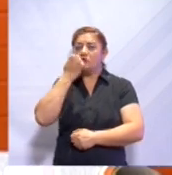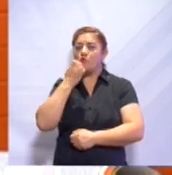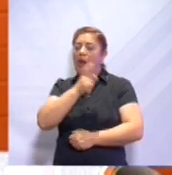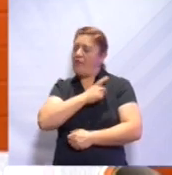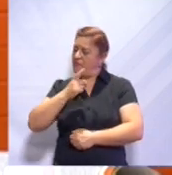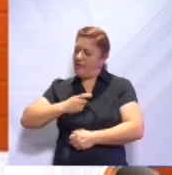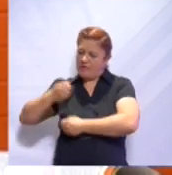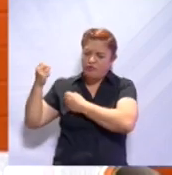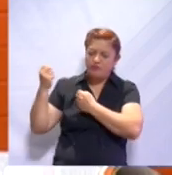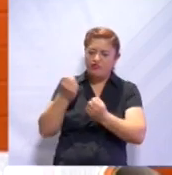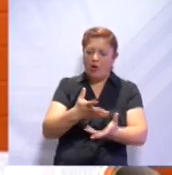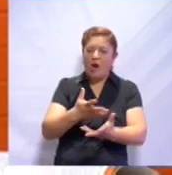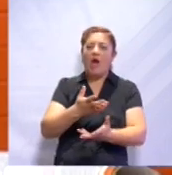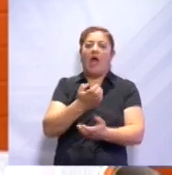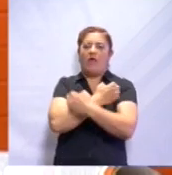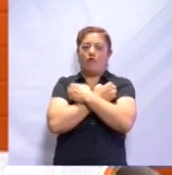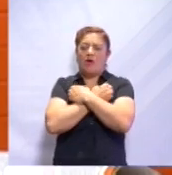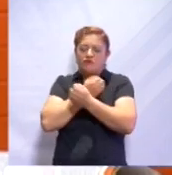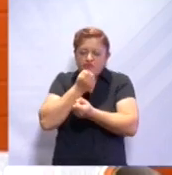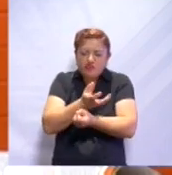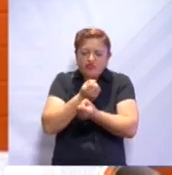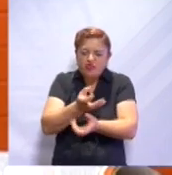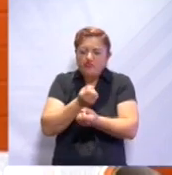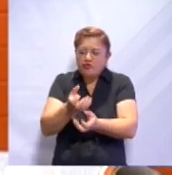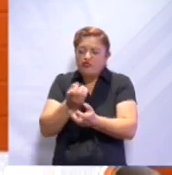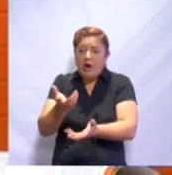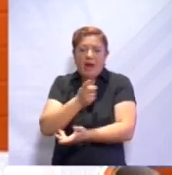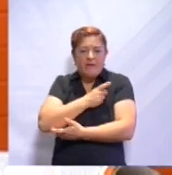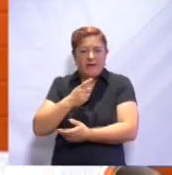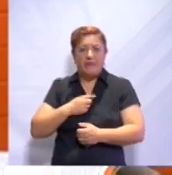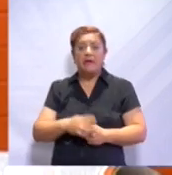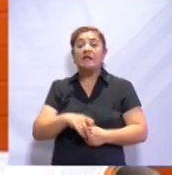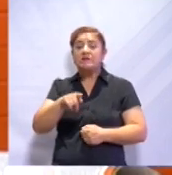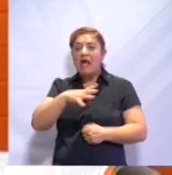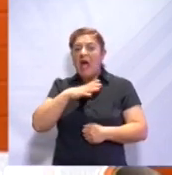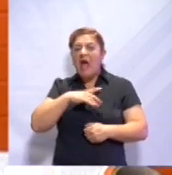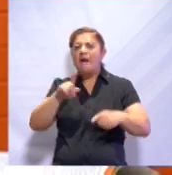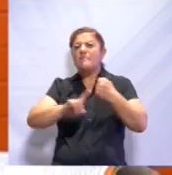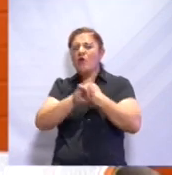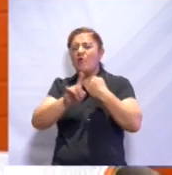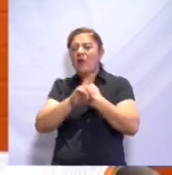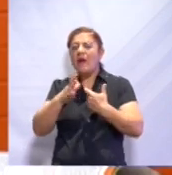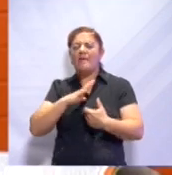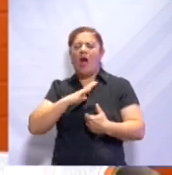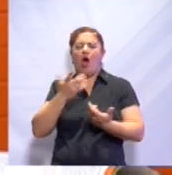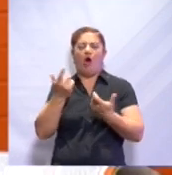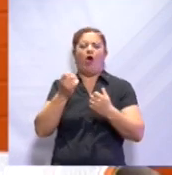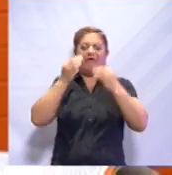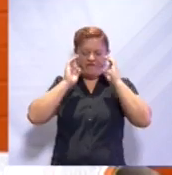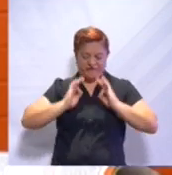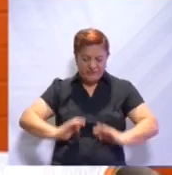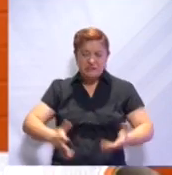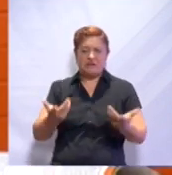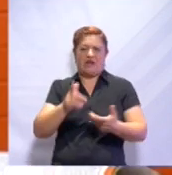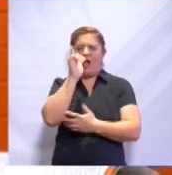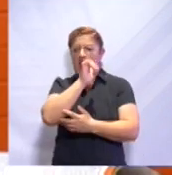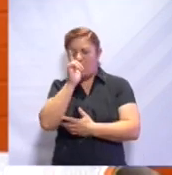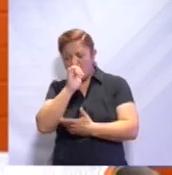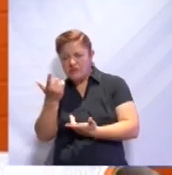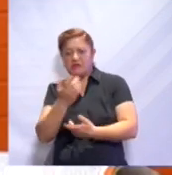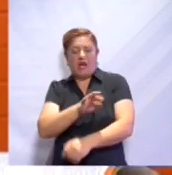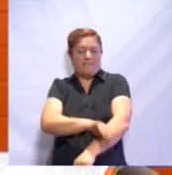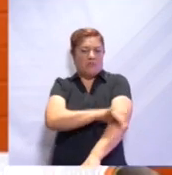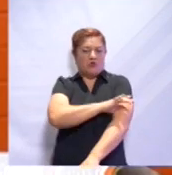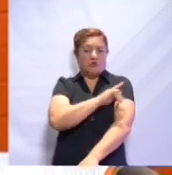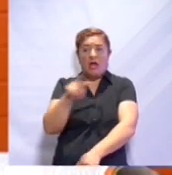ya que no por el hecho de tener diferentes condiciones físicas, emocionales, lingüísticas, no brindarán